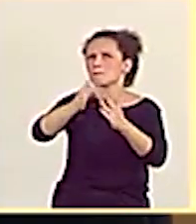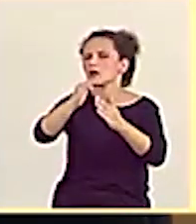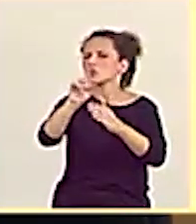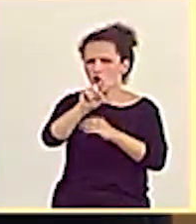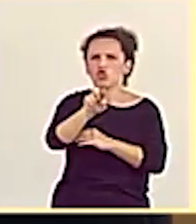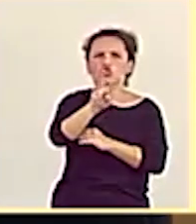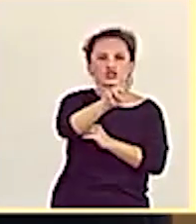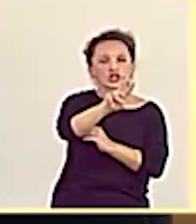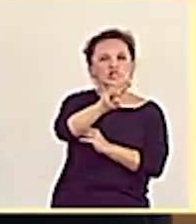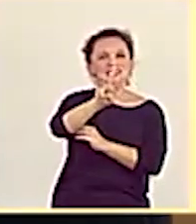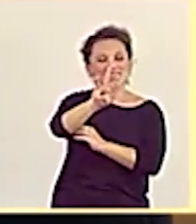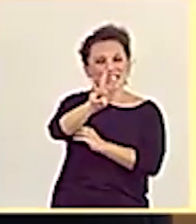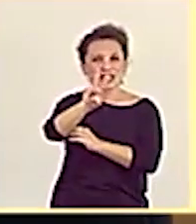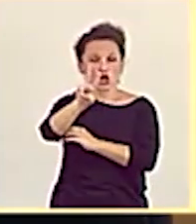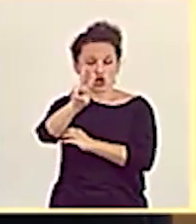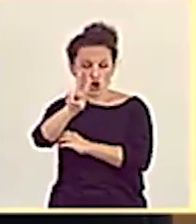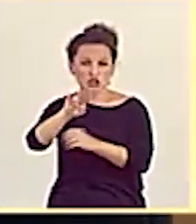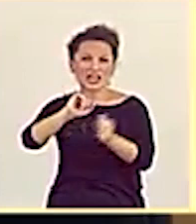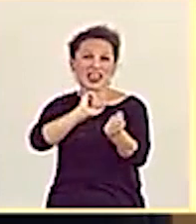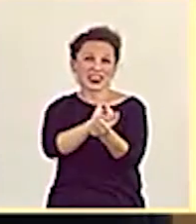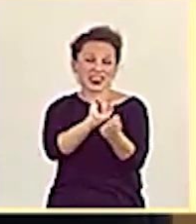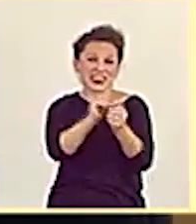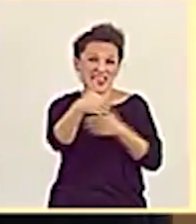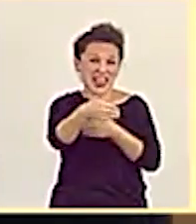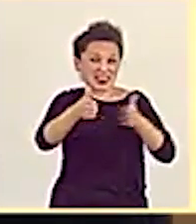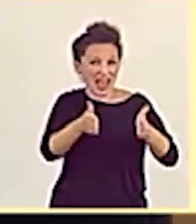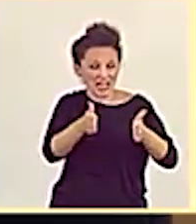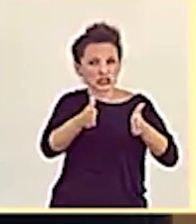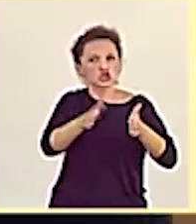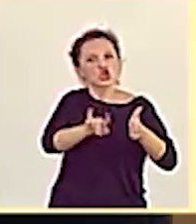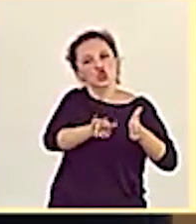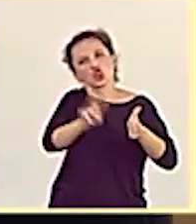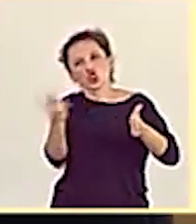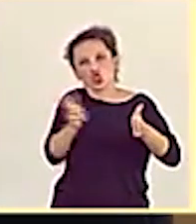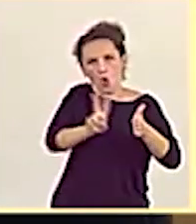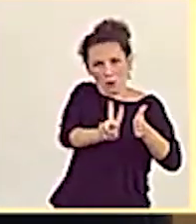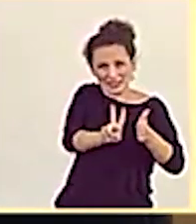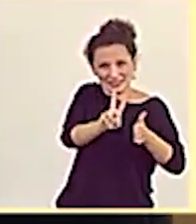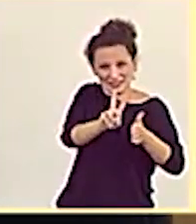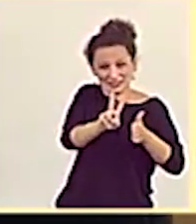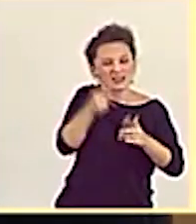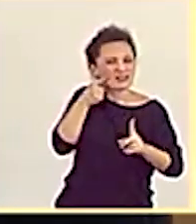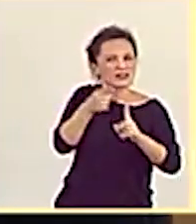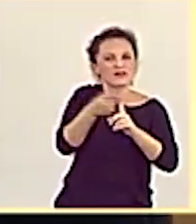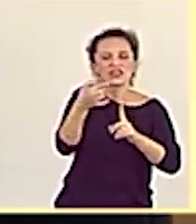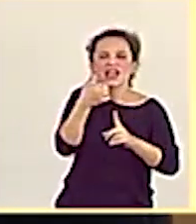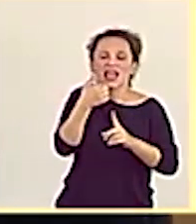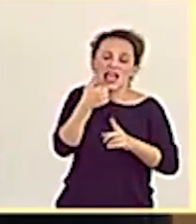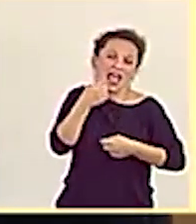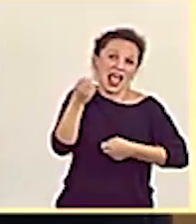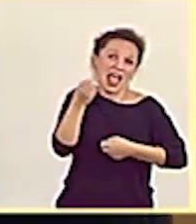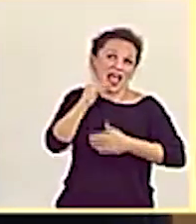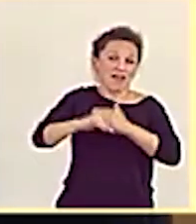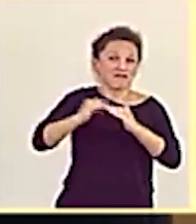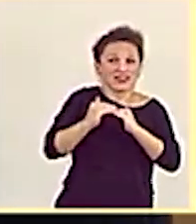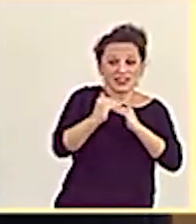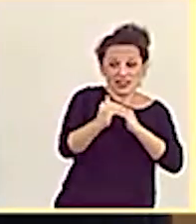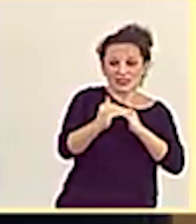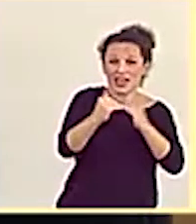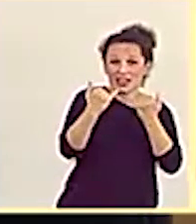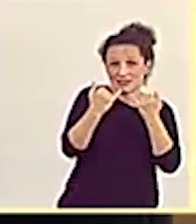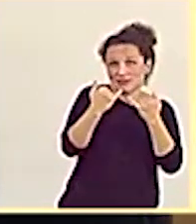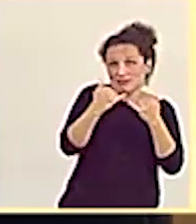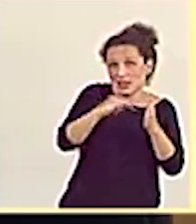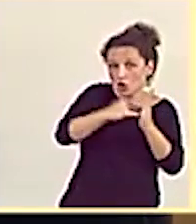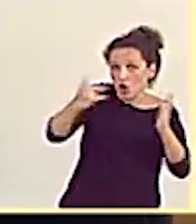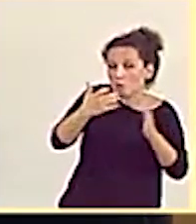232 celdas dobles y se basará, en primer lugar, en la eficiencia tecnológica en el uso de recursos como el agua y